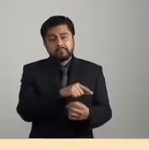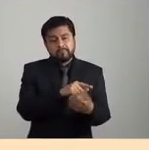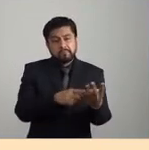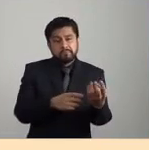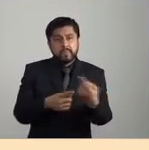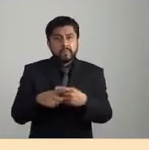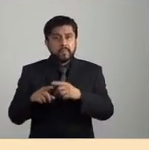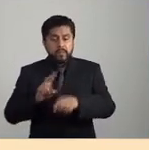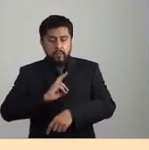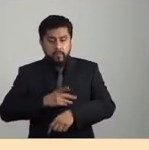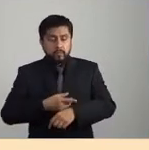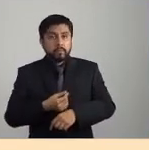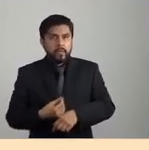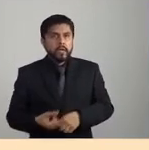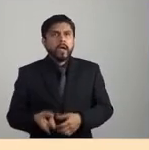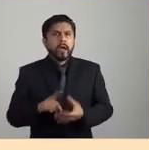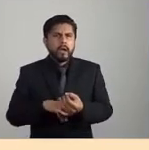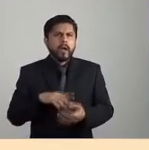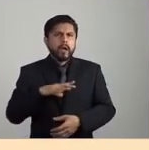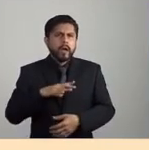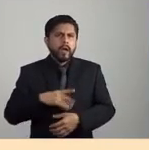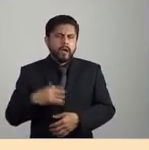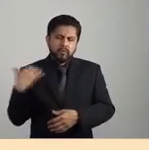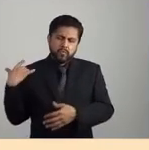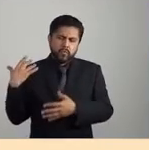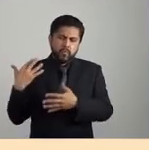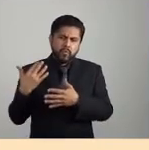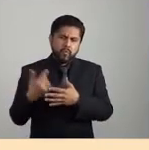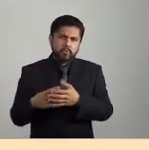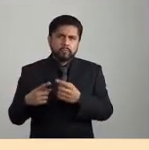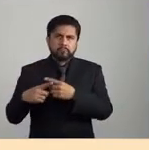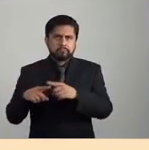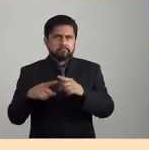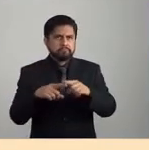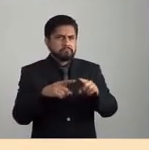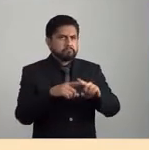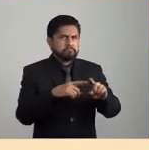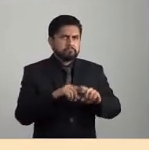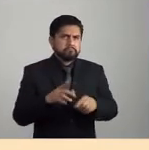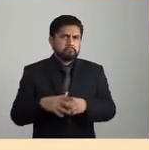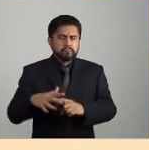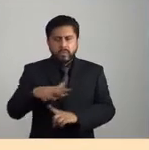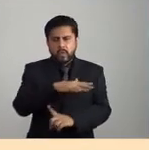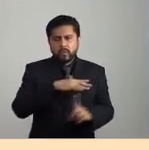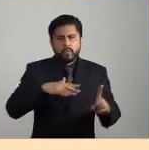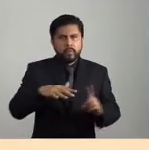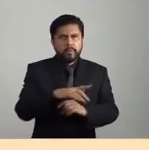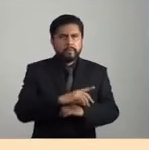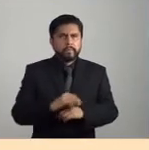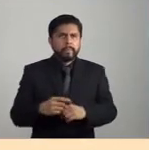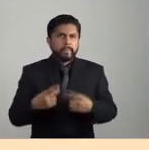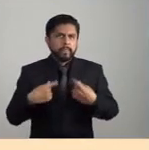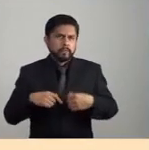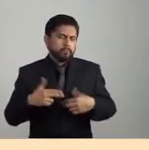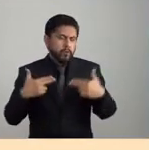ecosistemas y de las tramas y tejidos sobre los cuales los humanos estamos